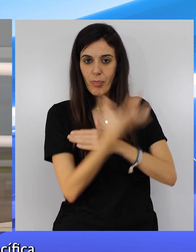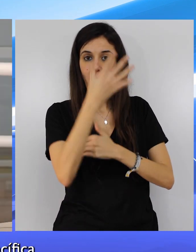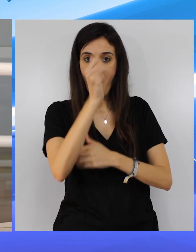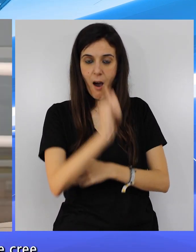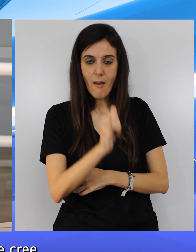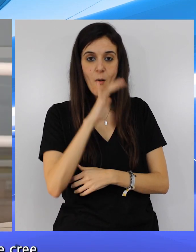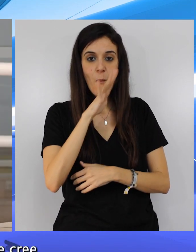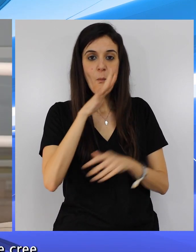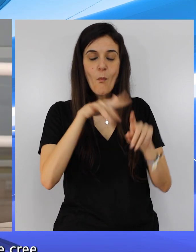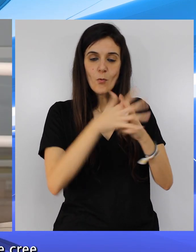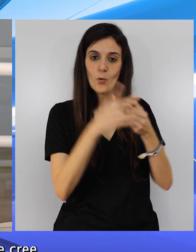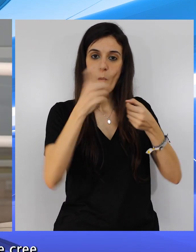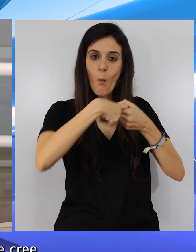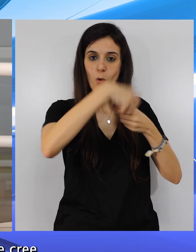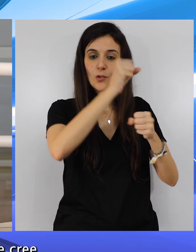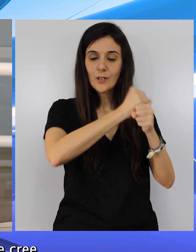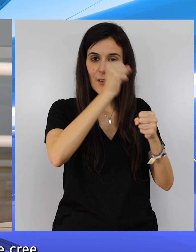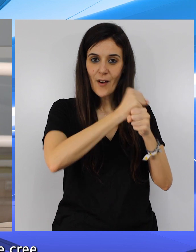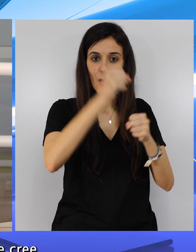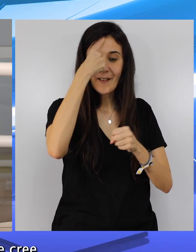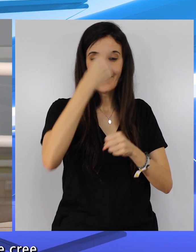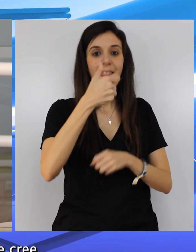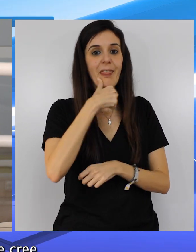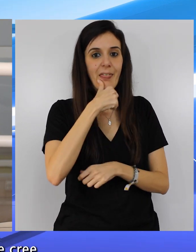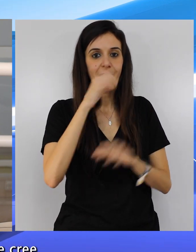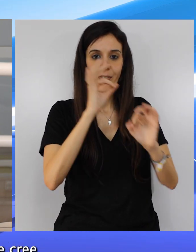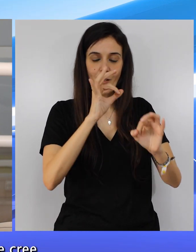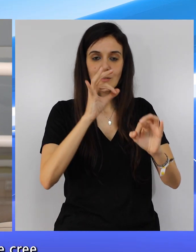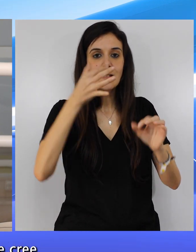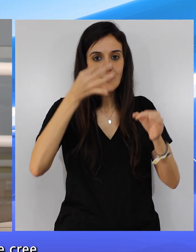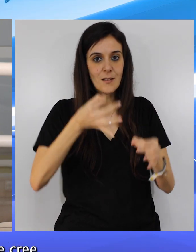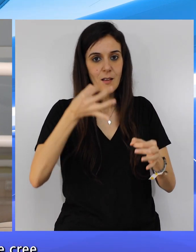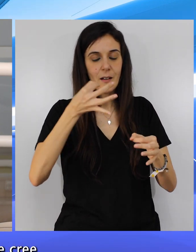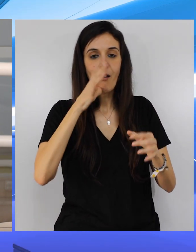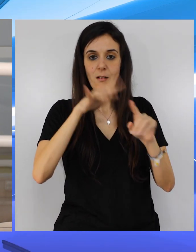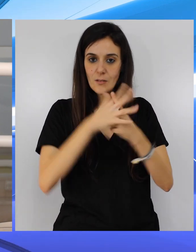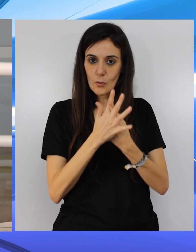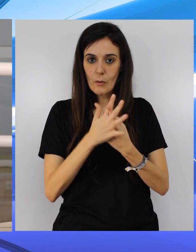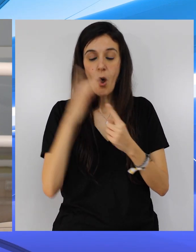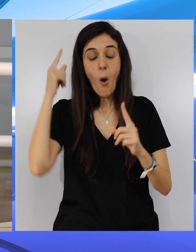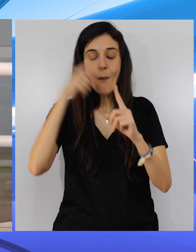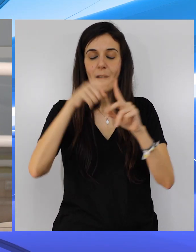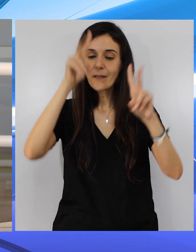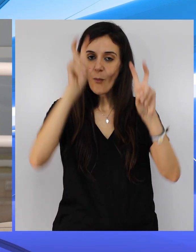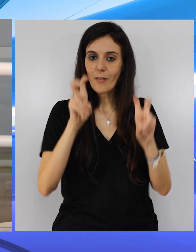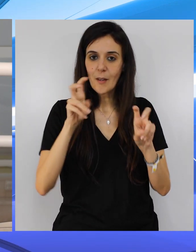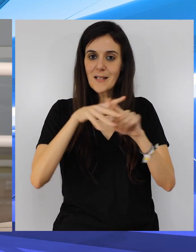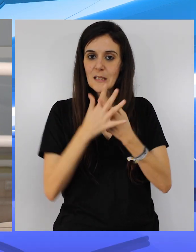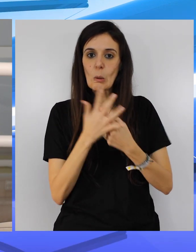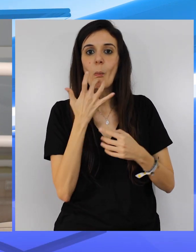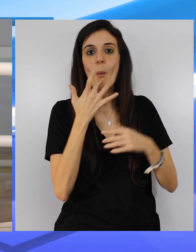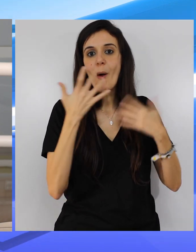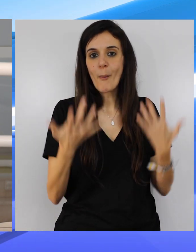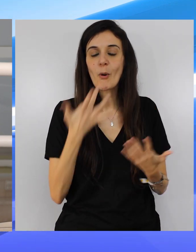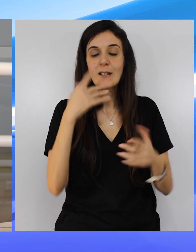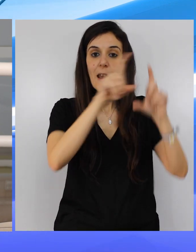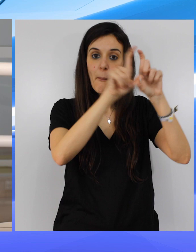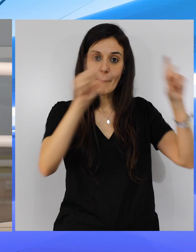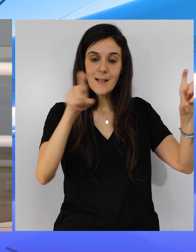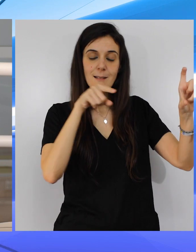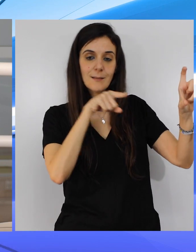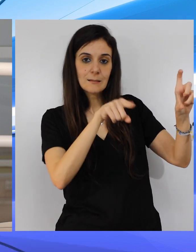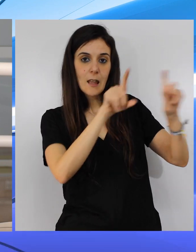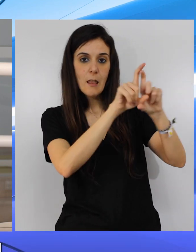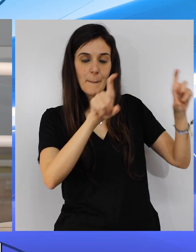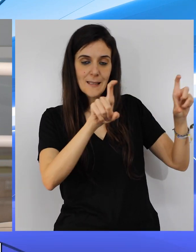sobre sociedades por ese puesto de trabajo que cree en Ceuta de manera efectiva y real, con independencia de que la